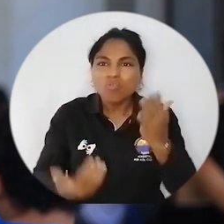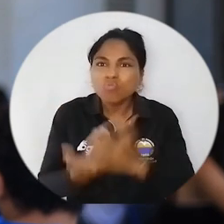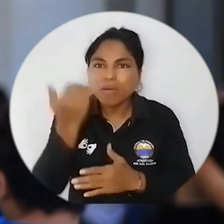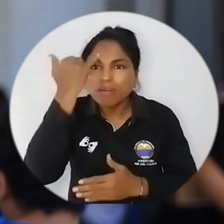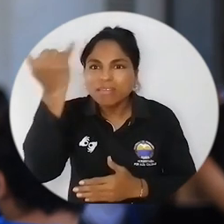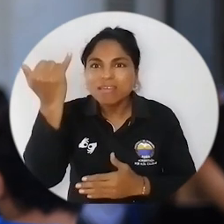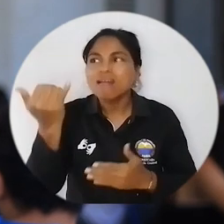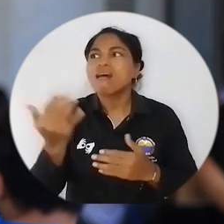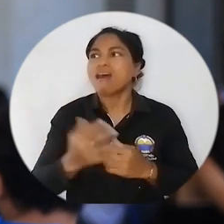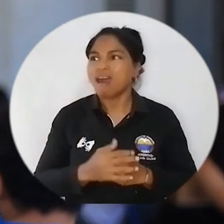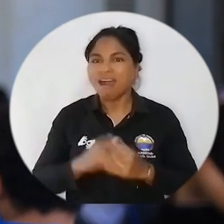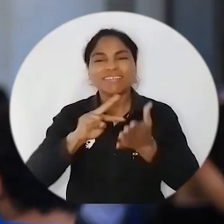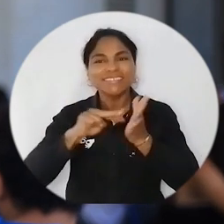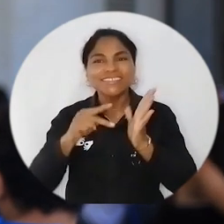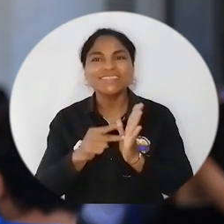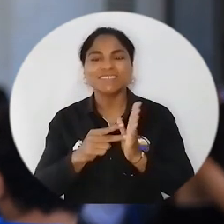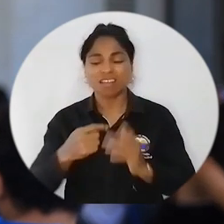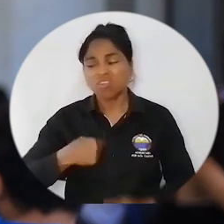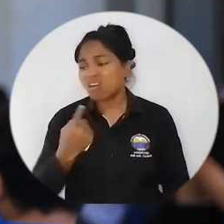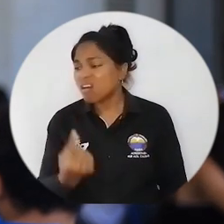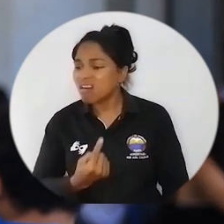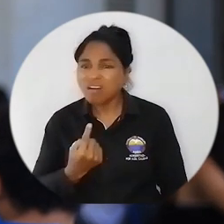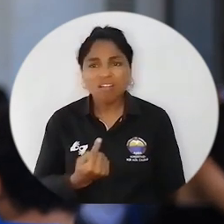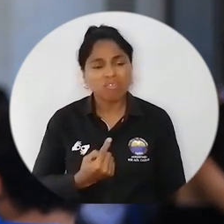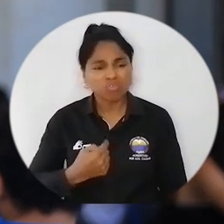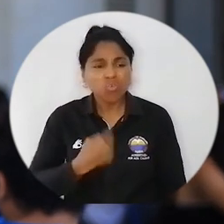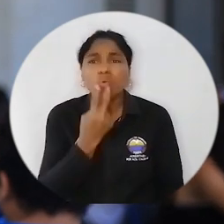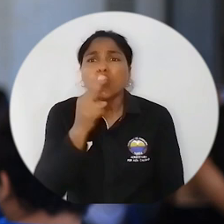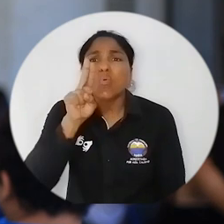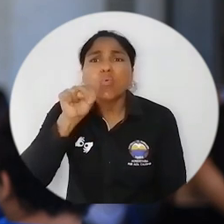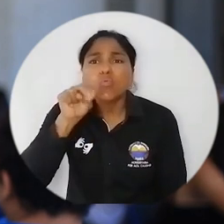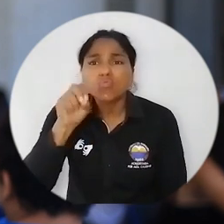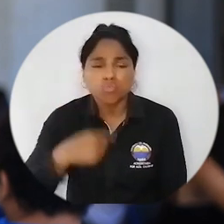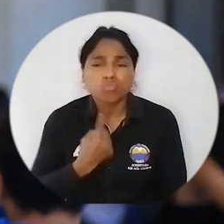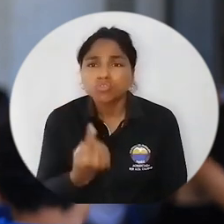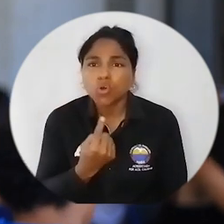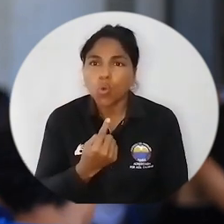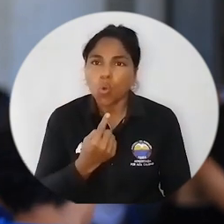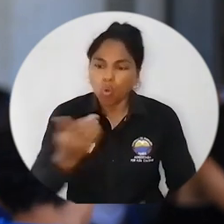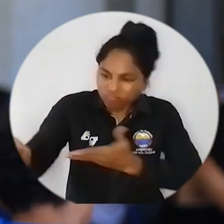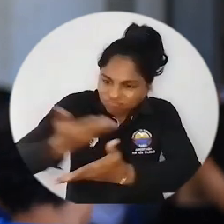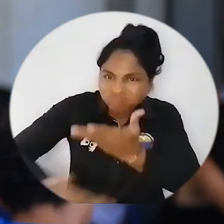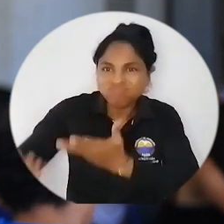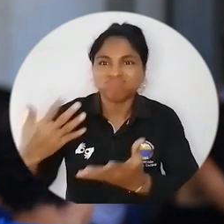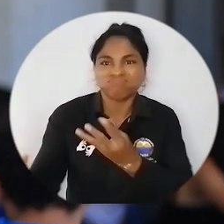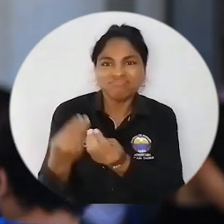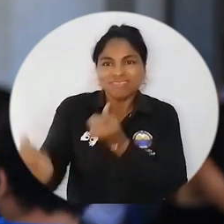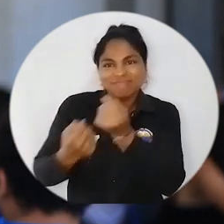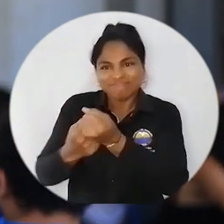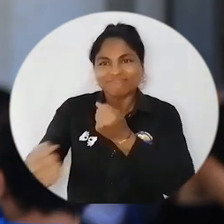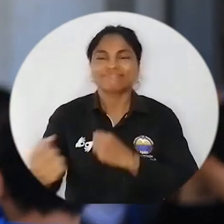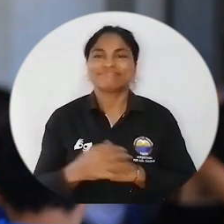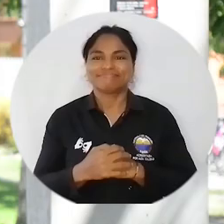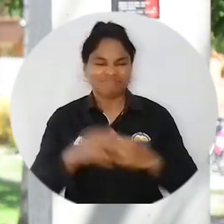crear esta idea alrededor de que ninguna persona está sola, ni es uno, sino que de manera conjunta tenemos la capacidad de